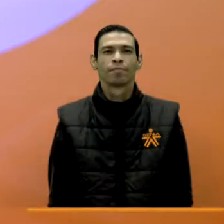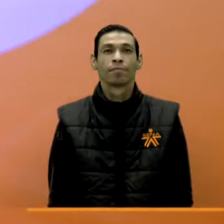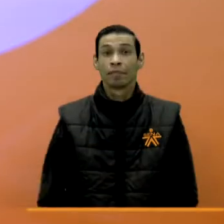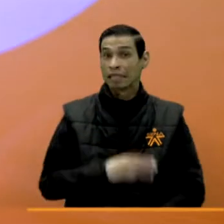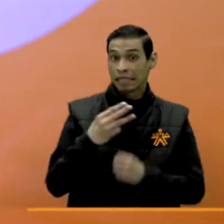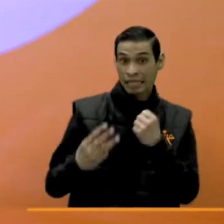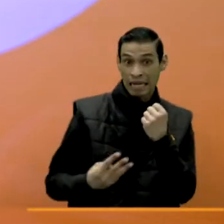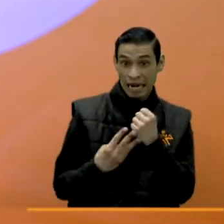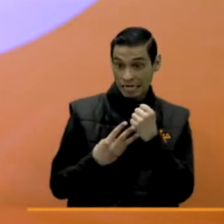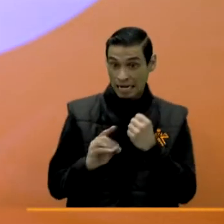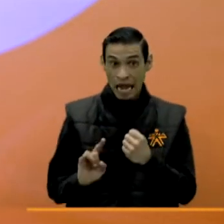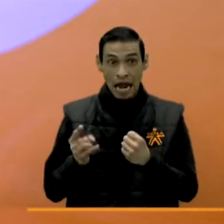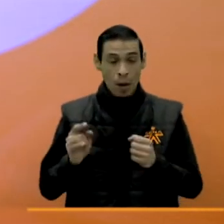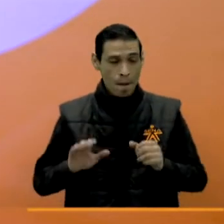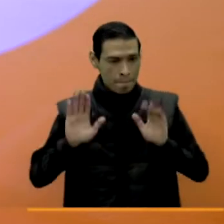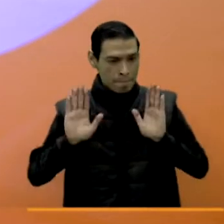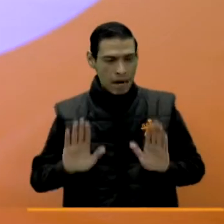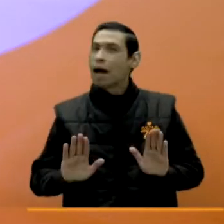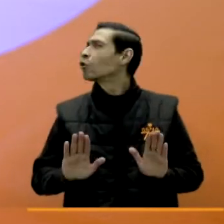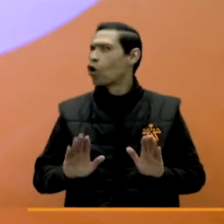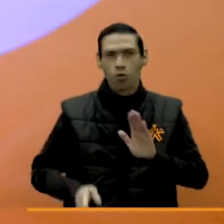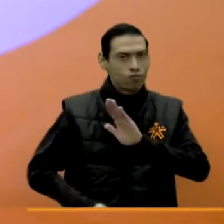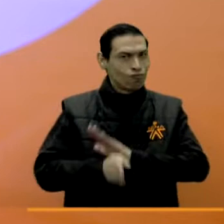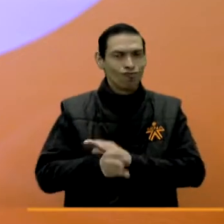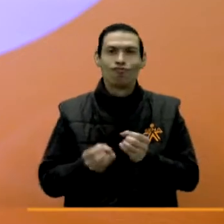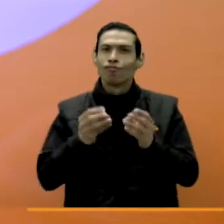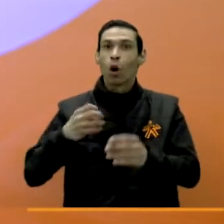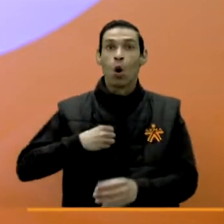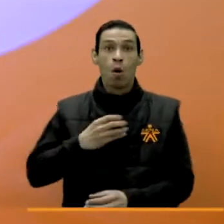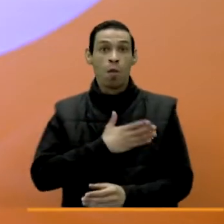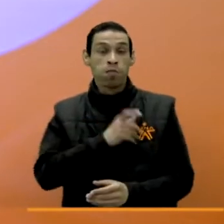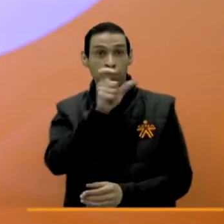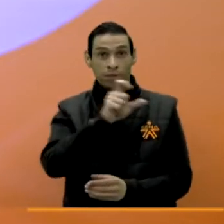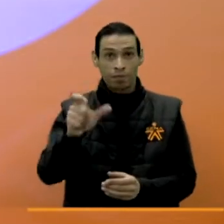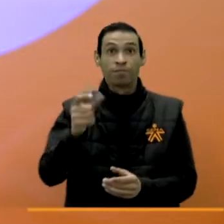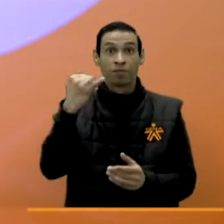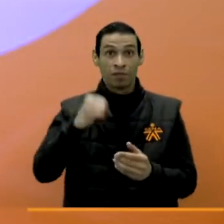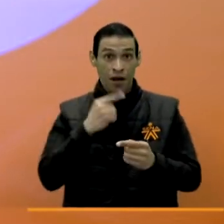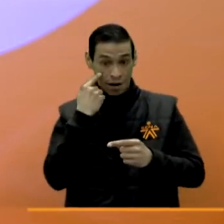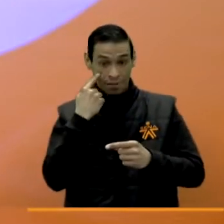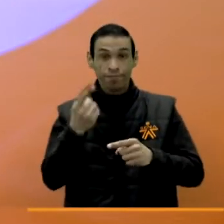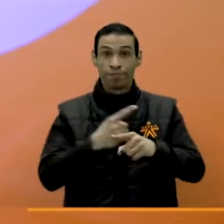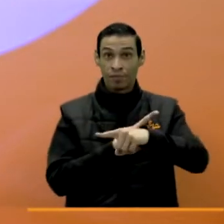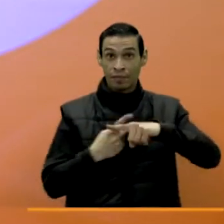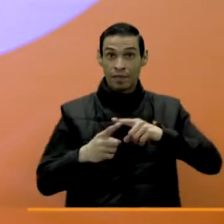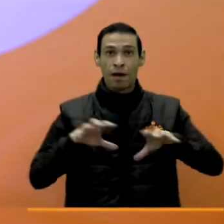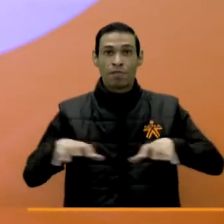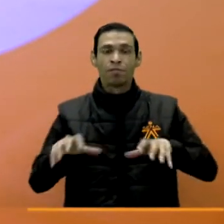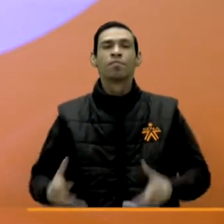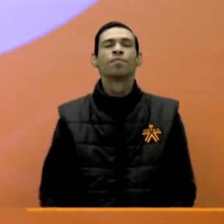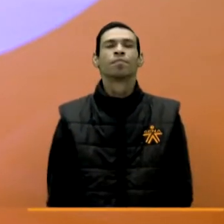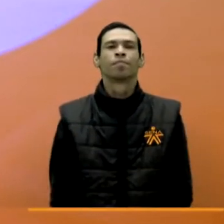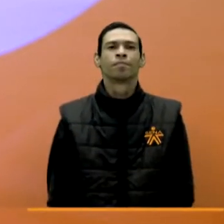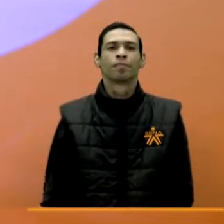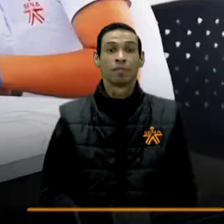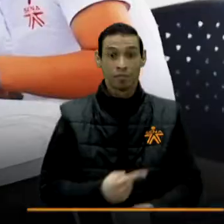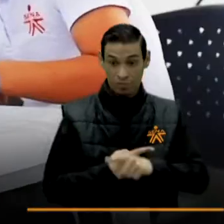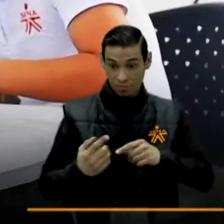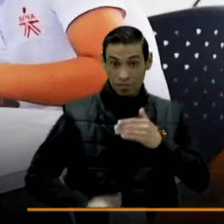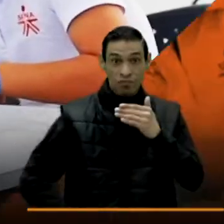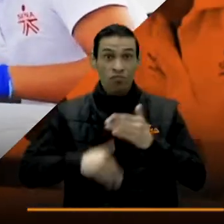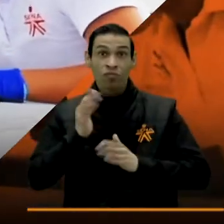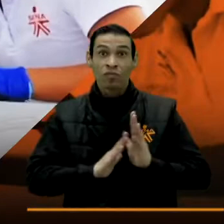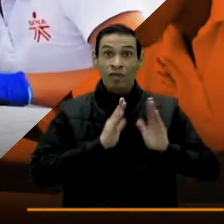Y el SENA no para de darle oportunidades a todos los colombianos, por eso le doy paso a la agenda de eventos y actividades de la semana.